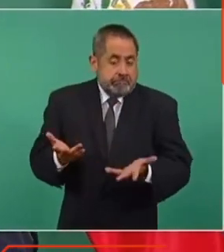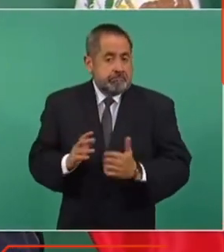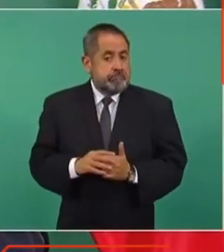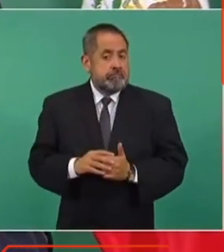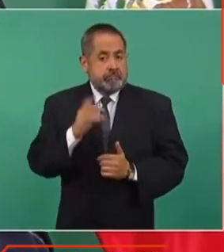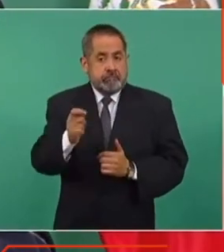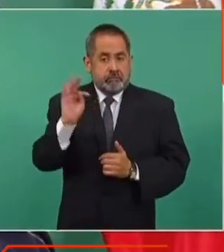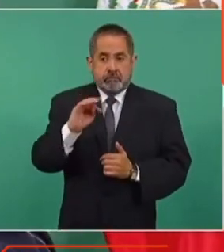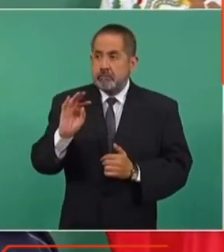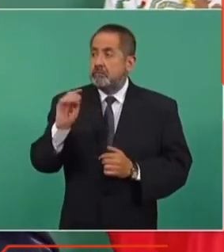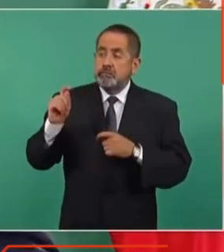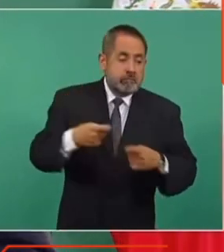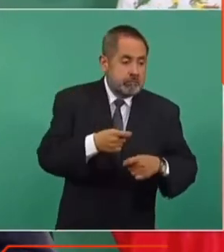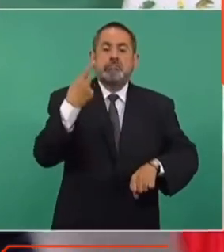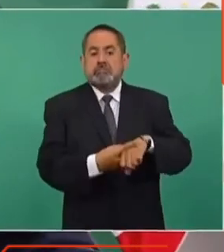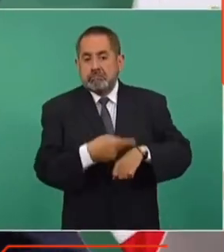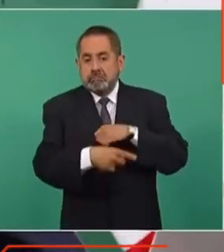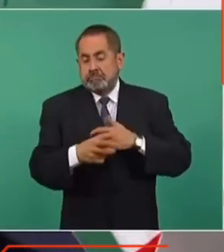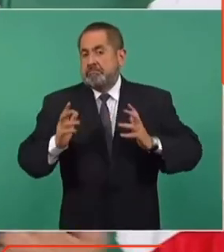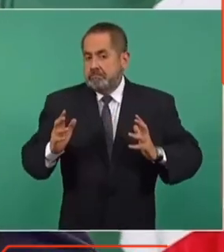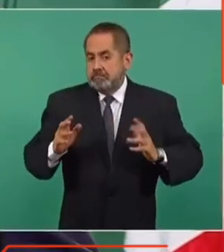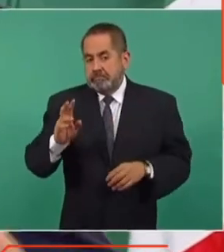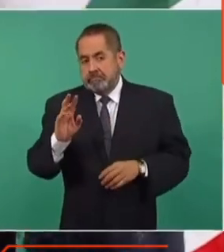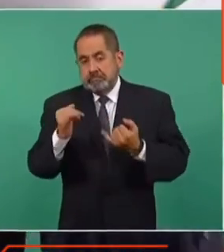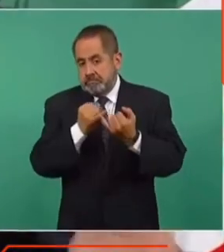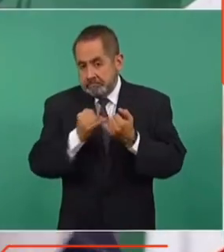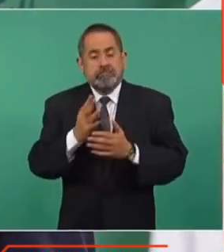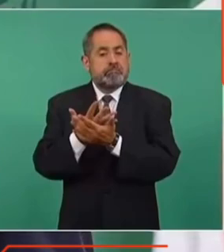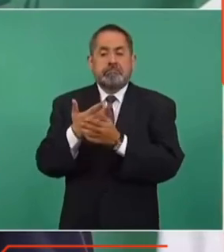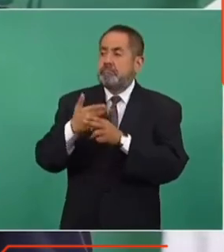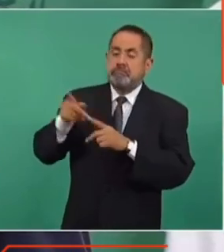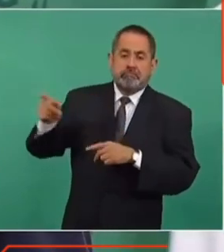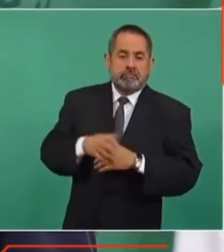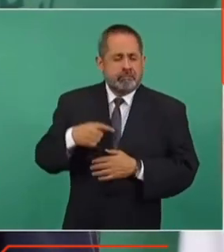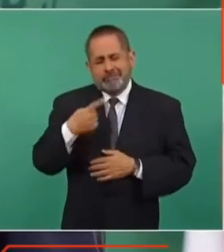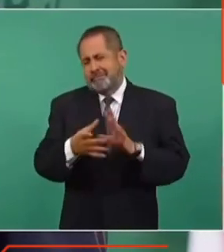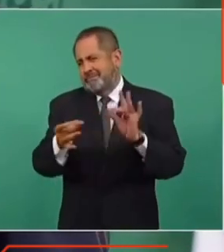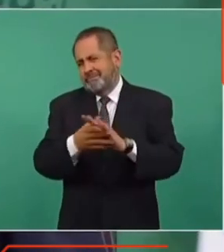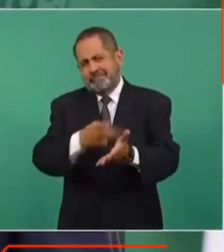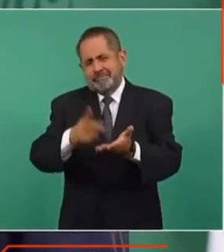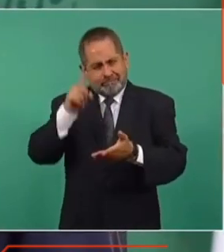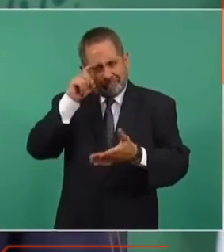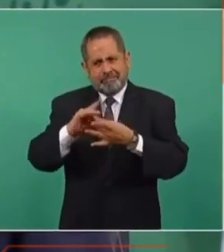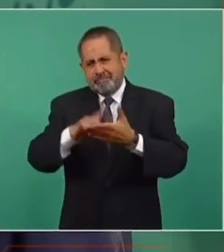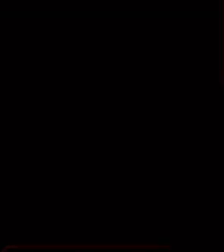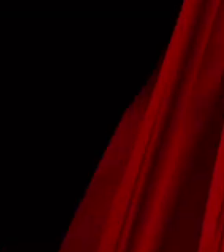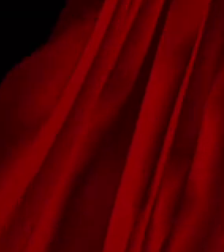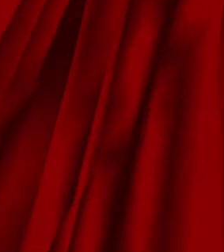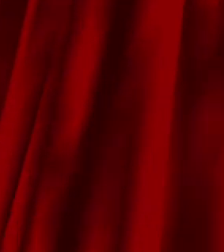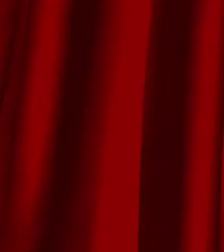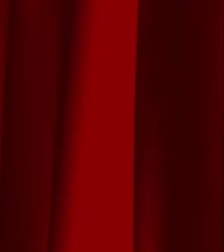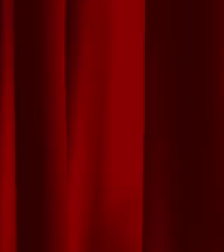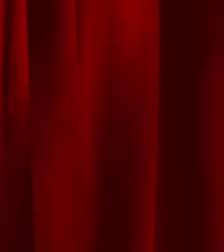Porque sí puede causar daño. Entonces, tenemos que esperarnos. Esto lo he explicado aquí, Hugo, muchísimas veces.